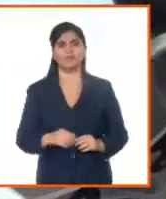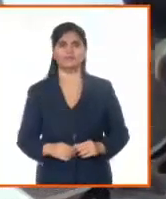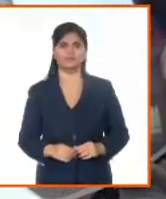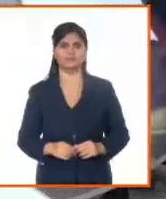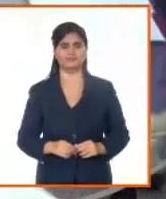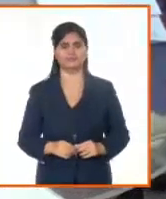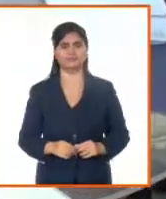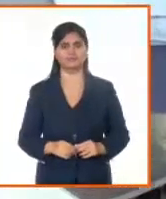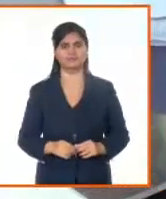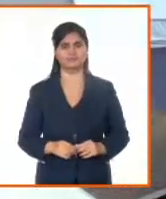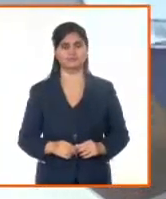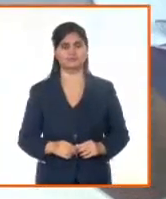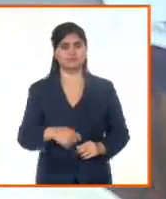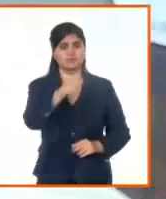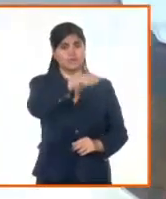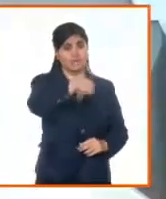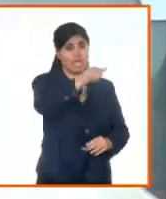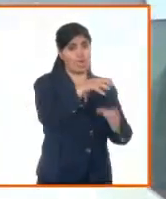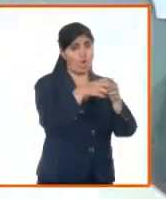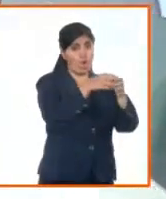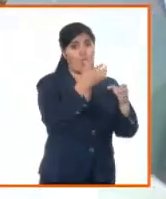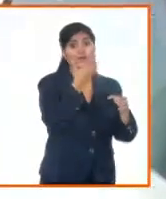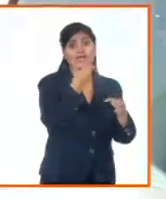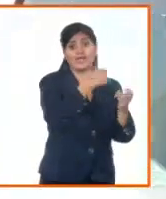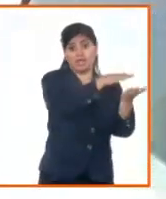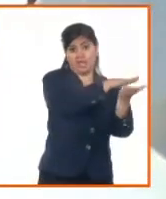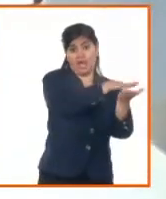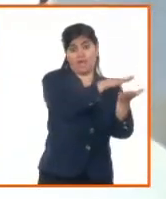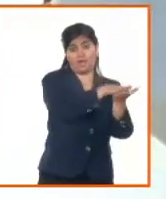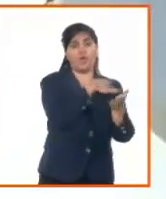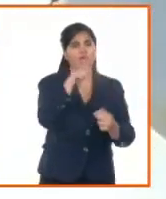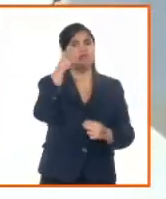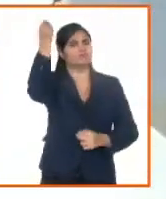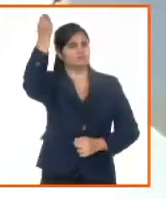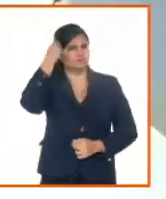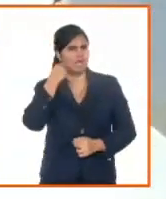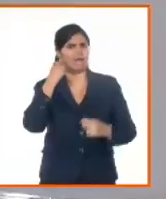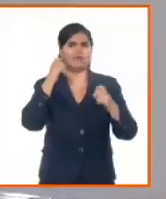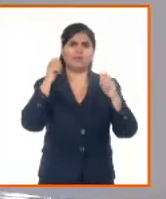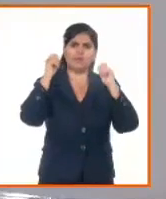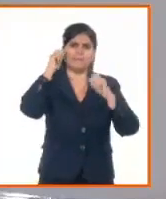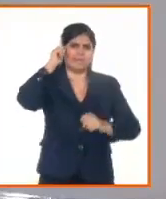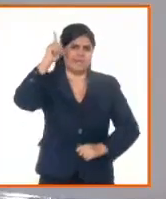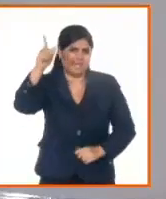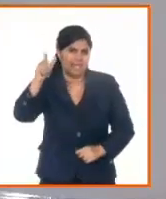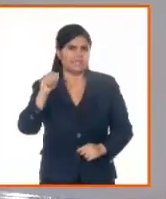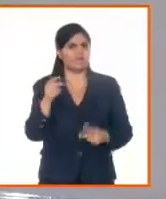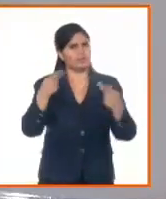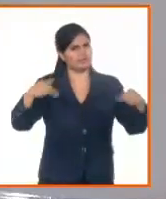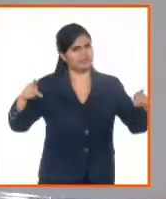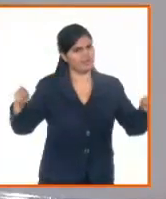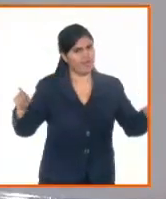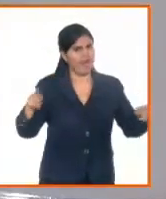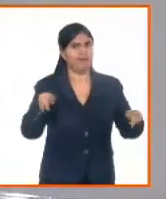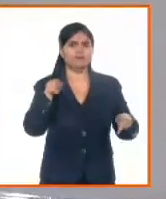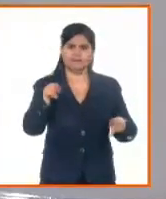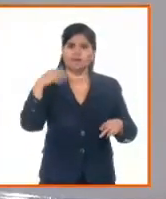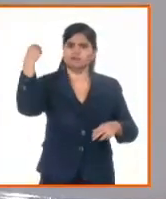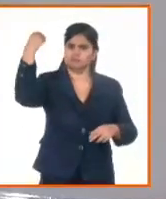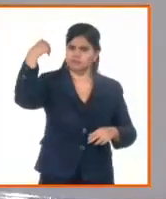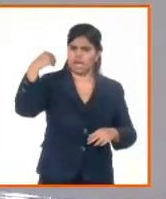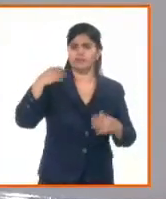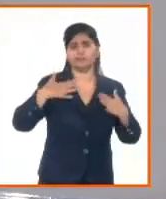completamiento del gremio notarial en el país. Hace poquito, bueno, se reconocían también los resultados a pesar de las